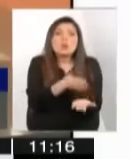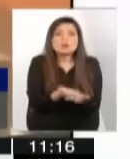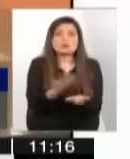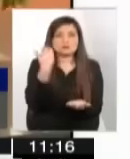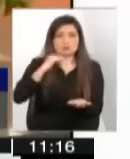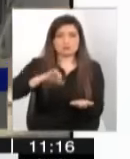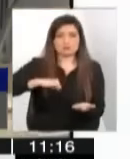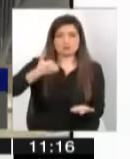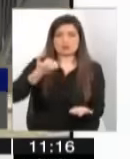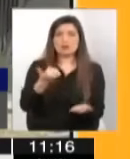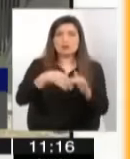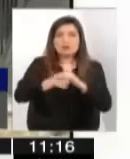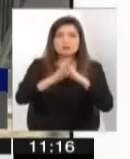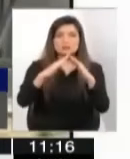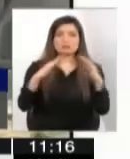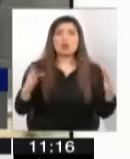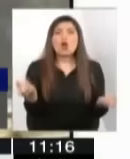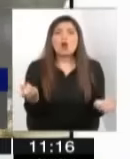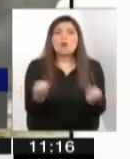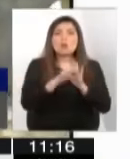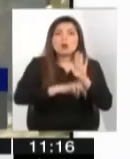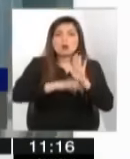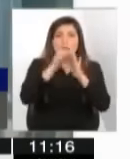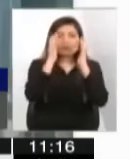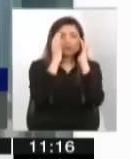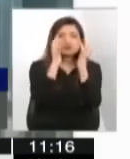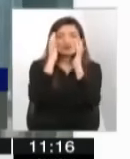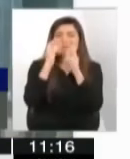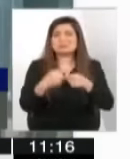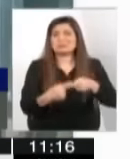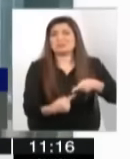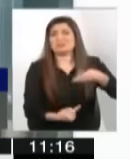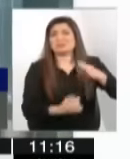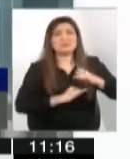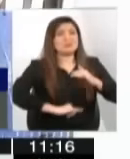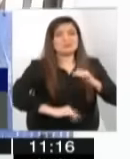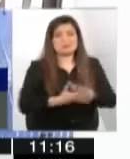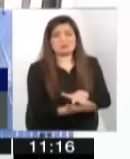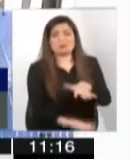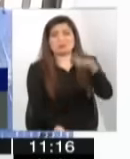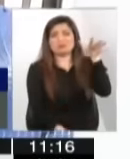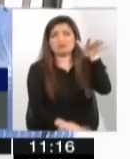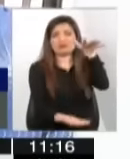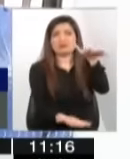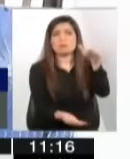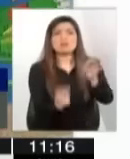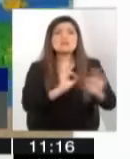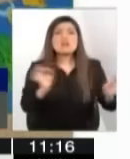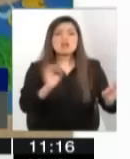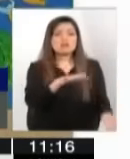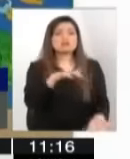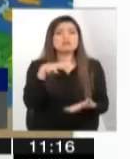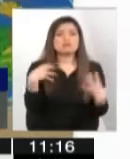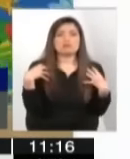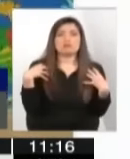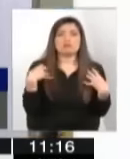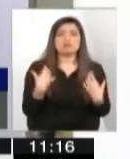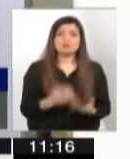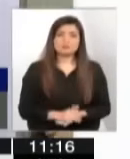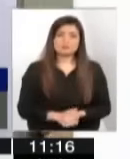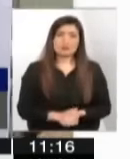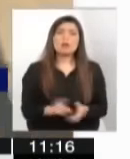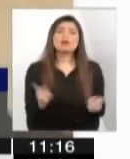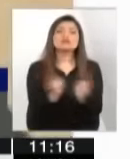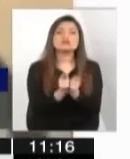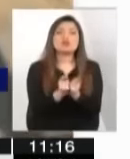o cómo se atienden en los programas, son infinitos. nadie ha recogido ese tema. Entre palabras, los principales problemas. ¿Cómo los podría